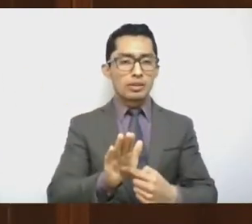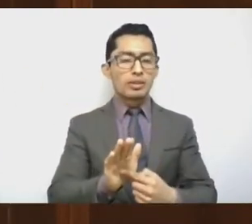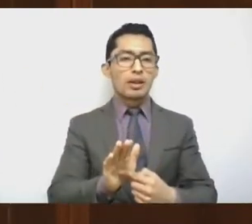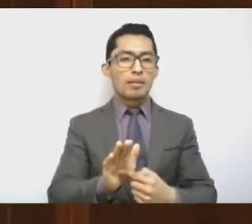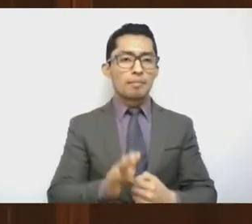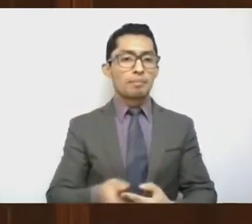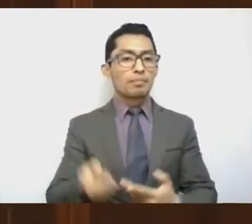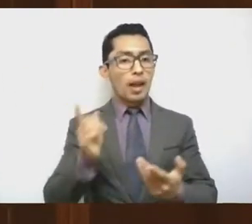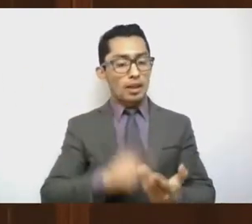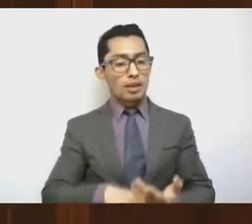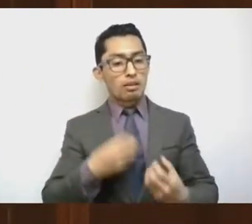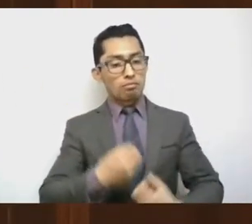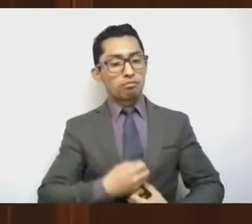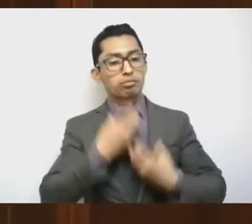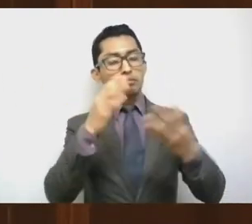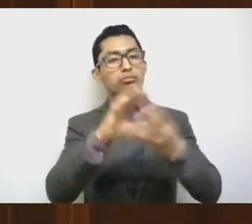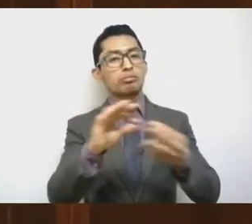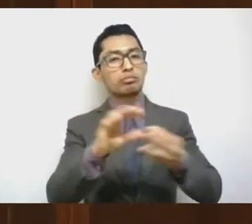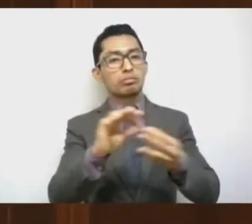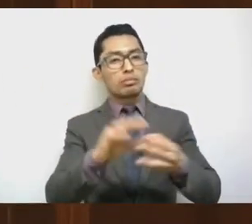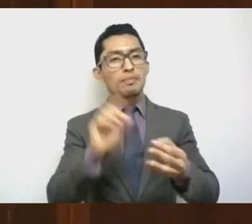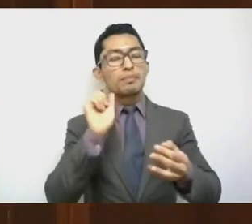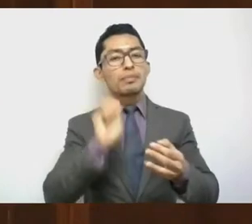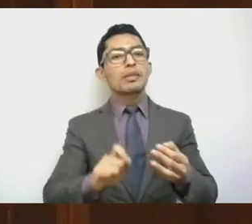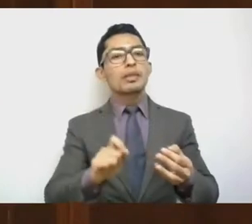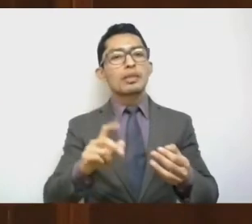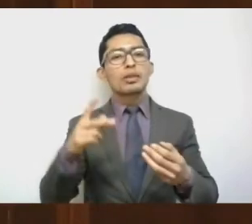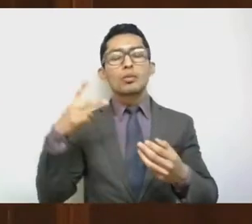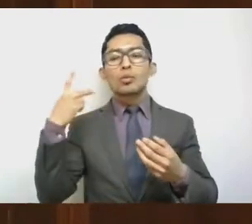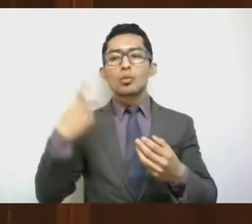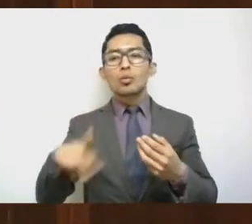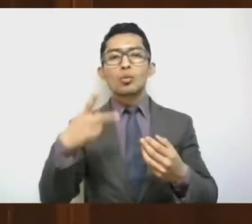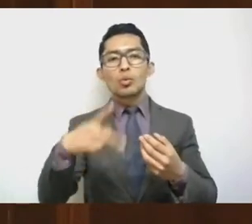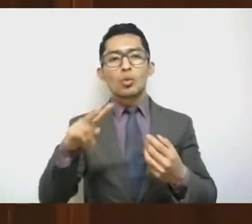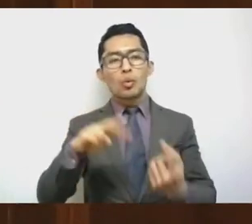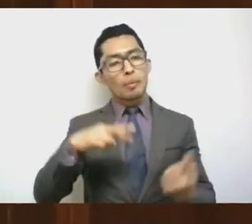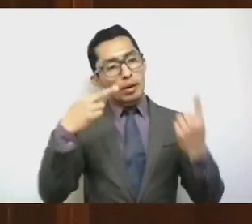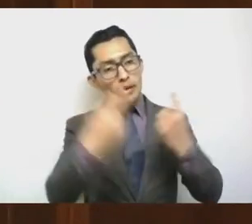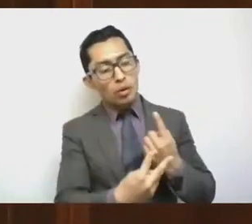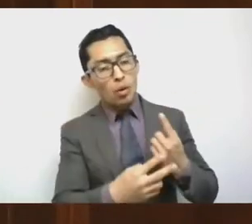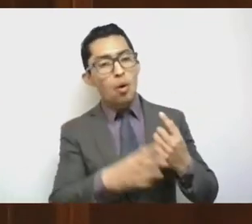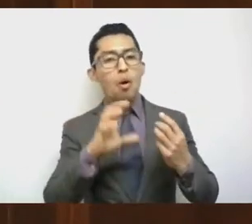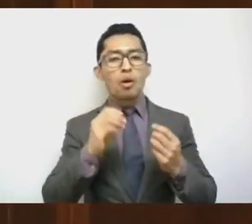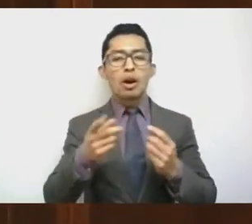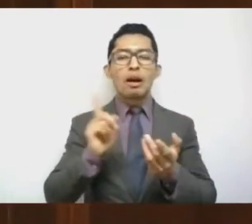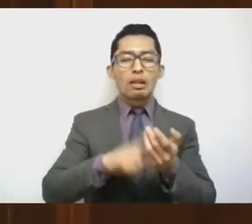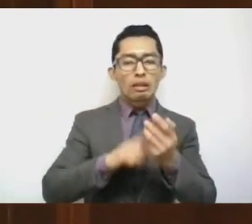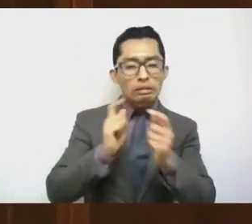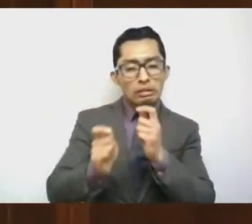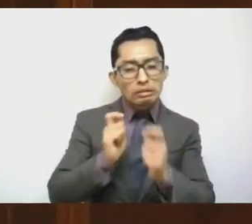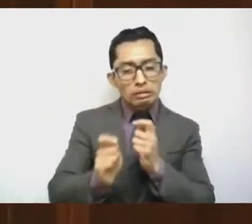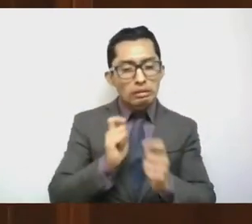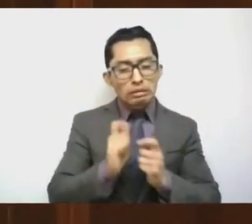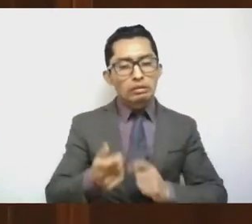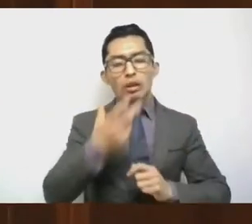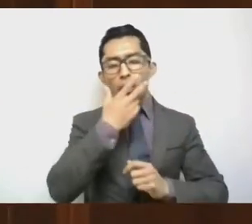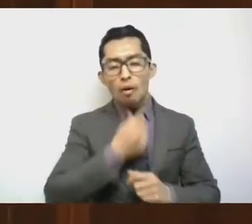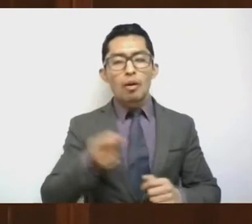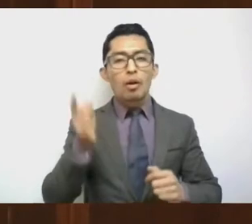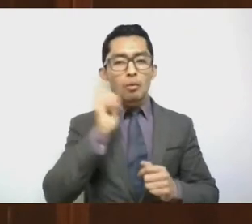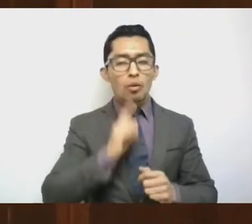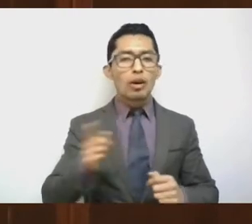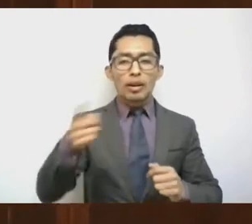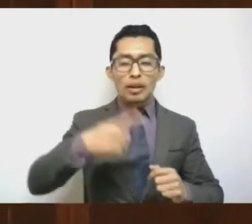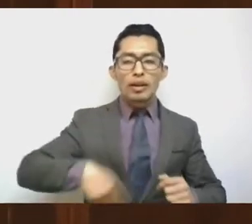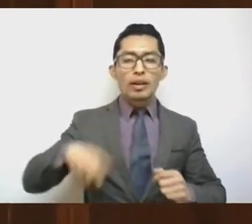expresa es la percepción o es la interpretación que todas y cada uno de los diputados,